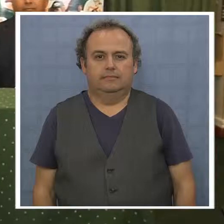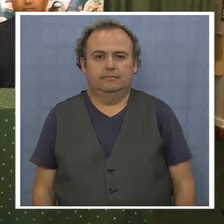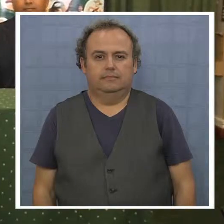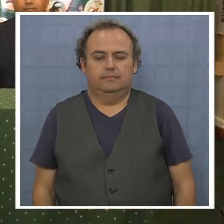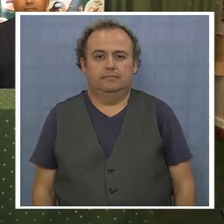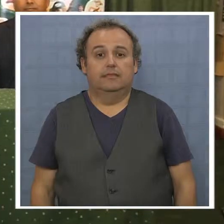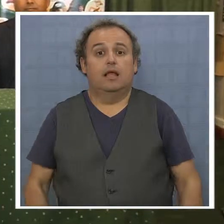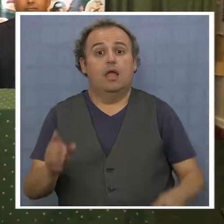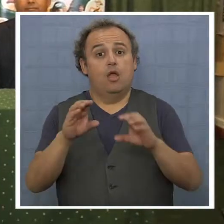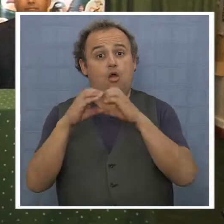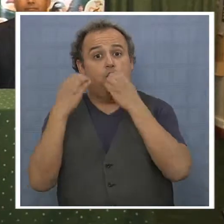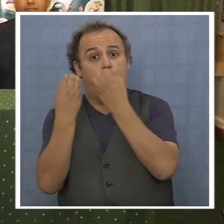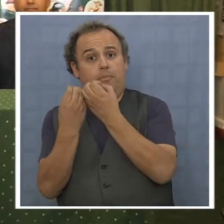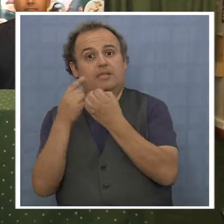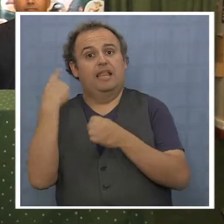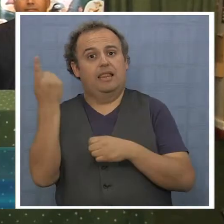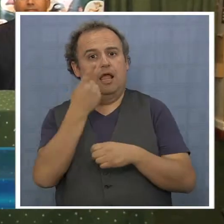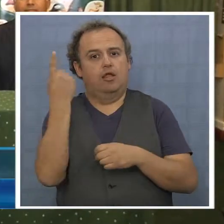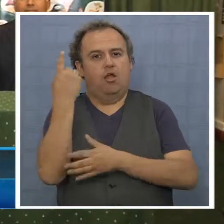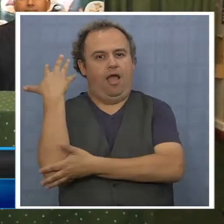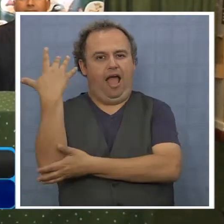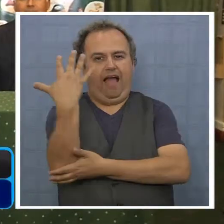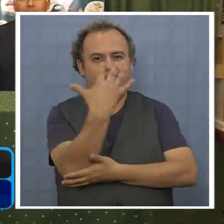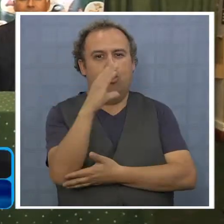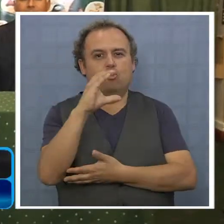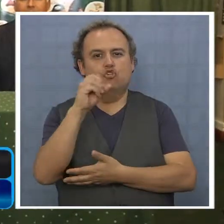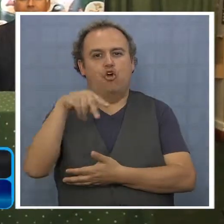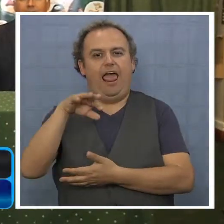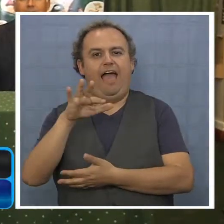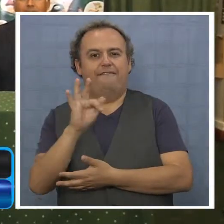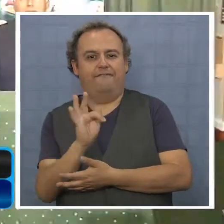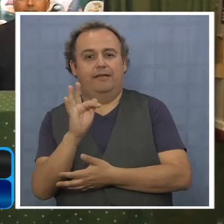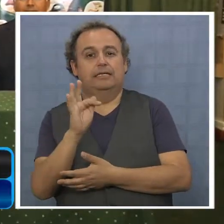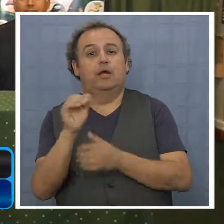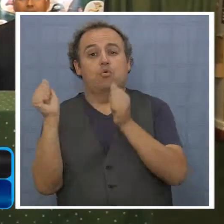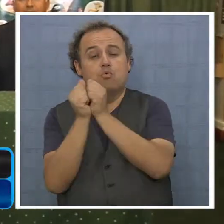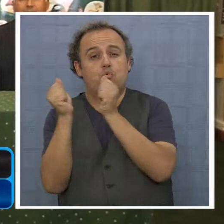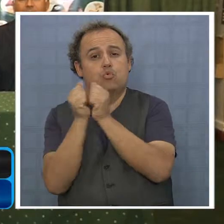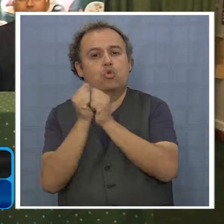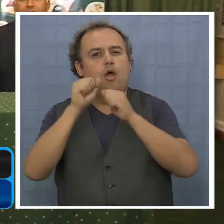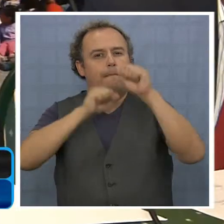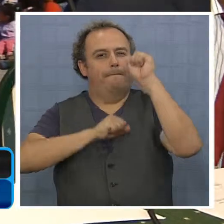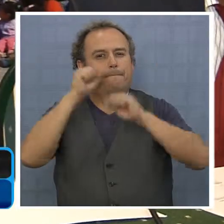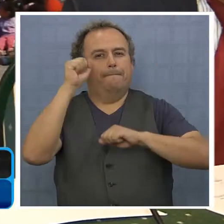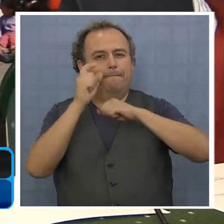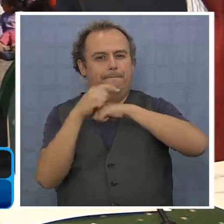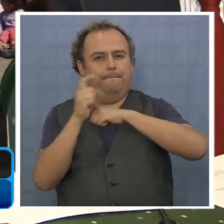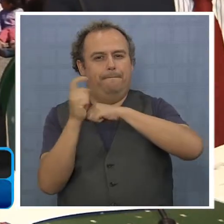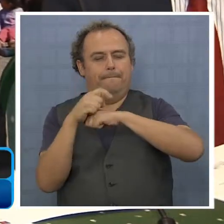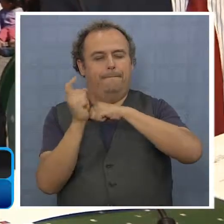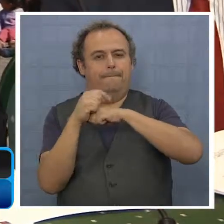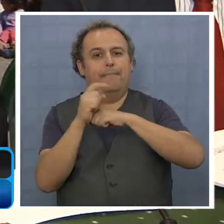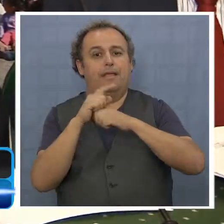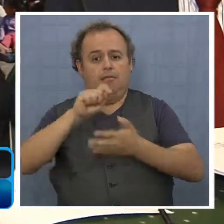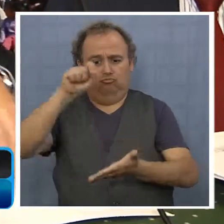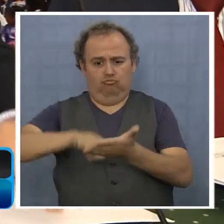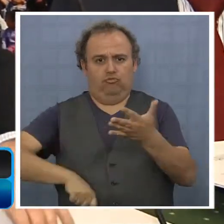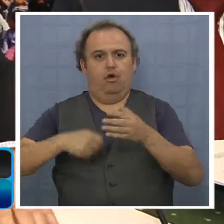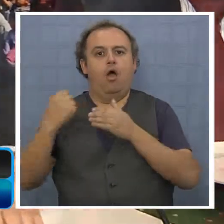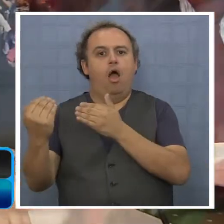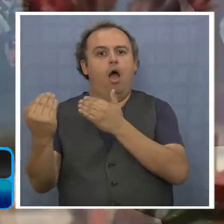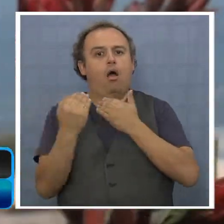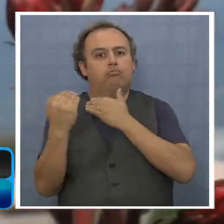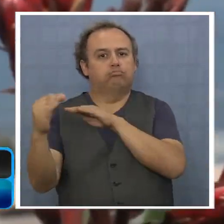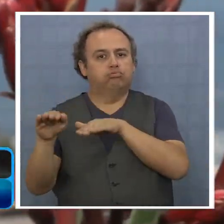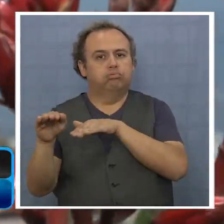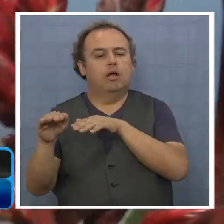La Corporación Nacional Forestal, CONAF y la empresa minera Doña Inés de Coyahuasi firmaron un convenio de cooperación